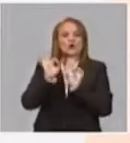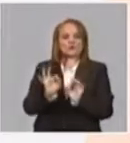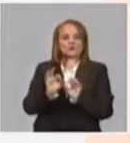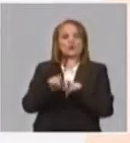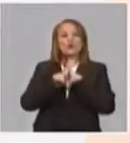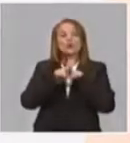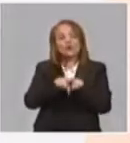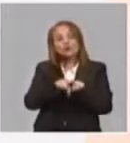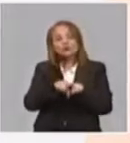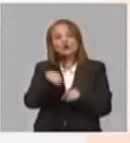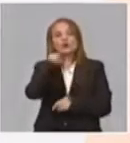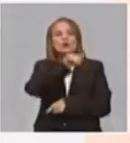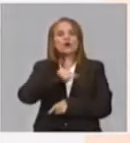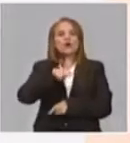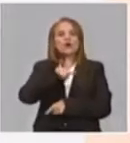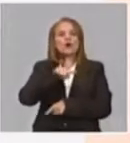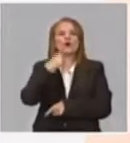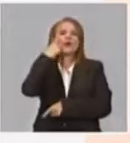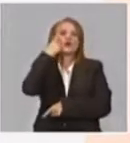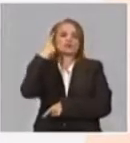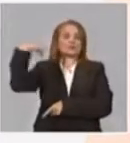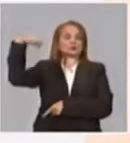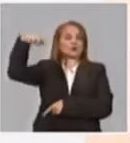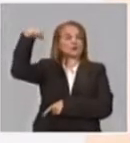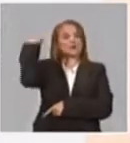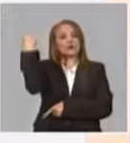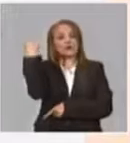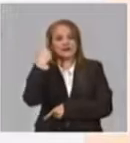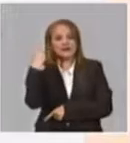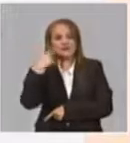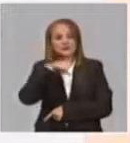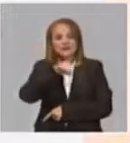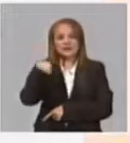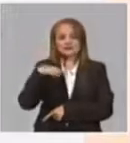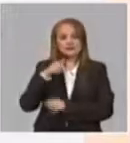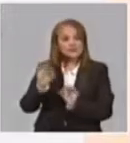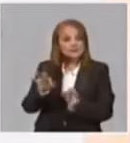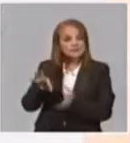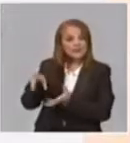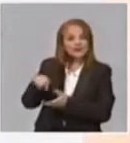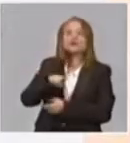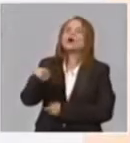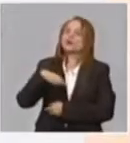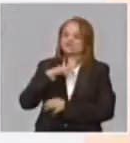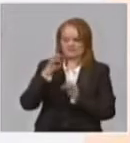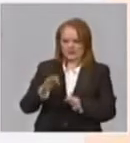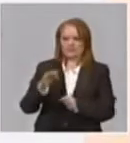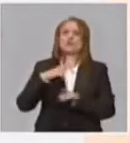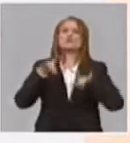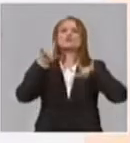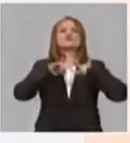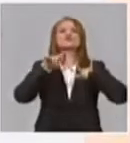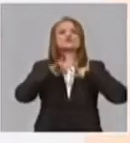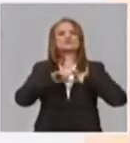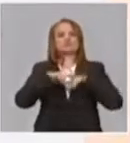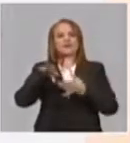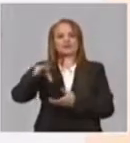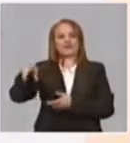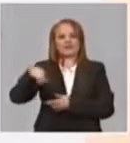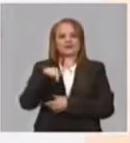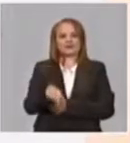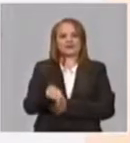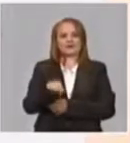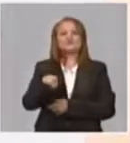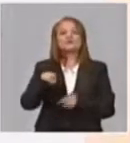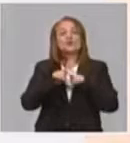Nacional, está dando asistencia, está prestando ayuda. ¿De la Universidad de Pinar Río? De la Universidad de Pinar de Río, y junto con el Nacional, que es del